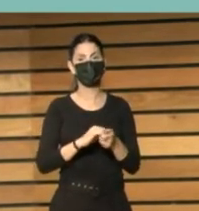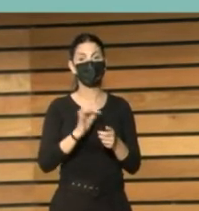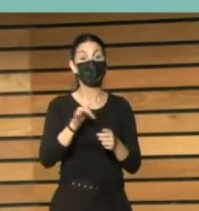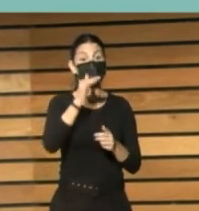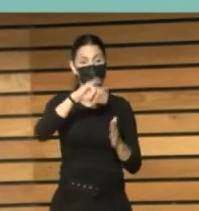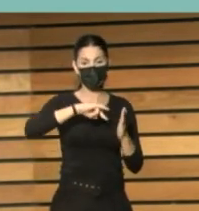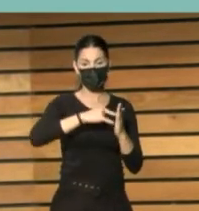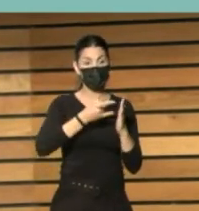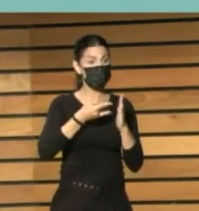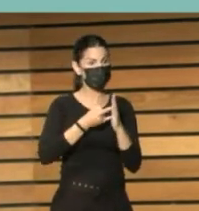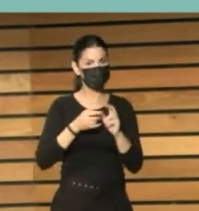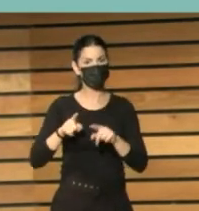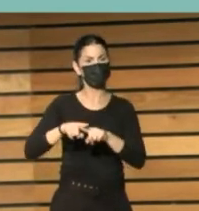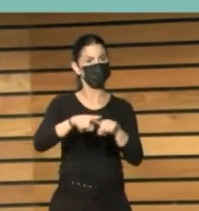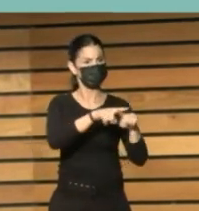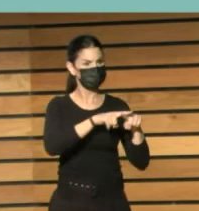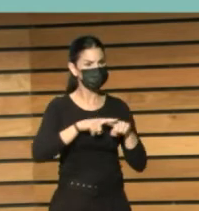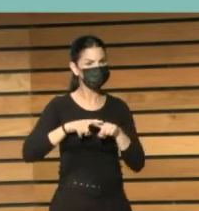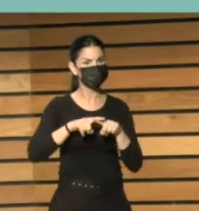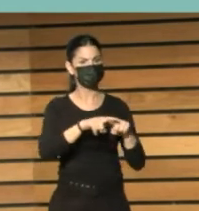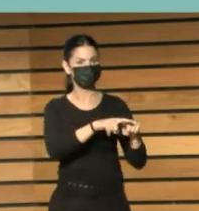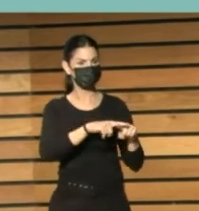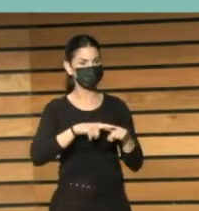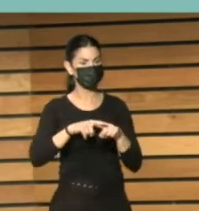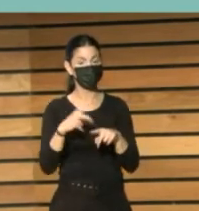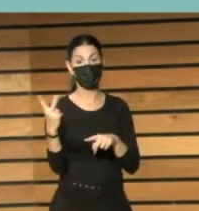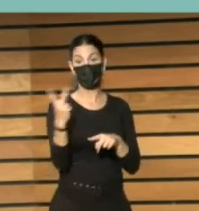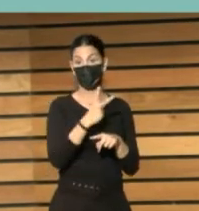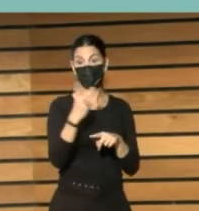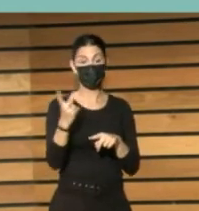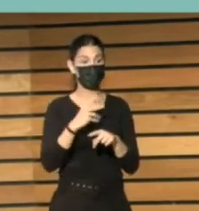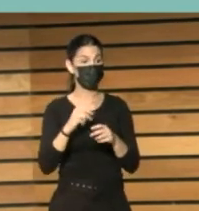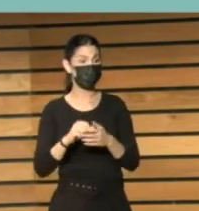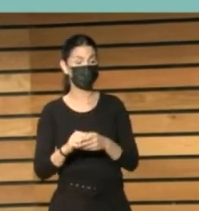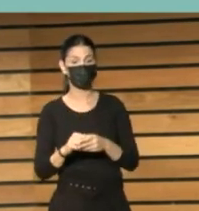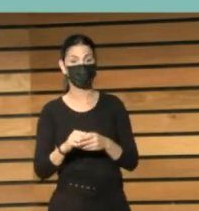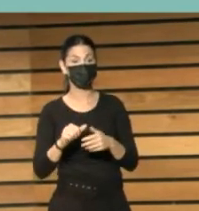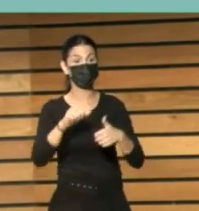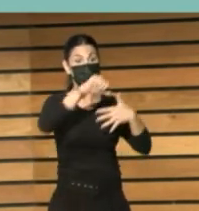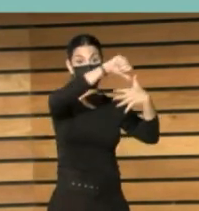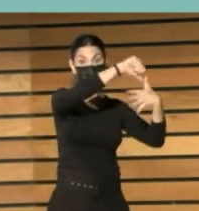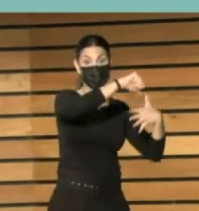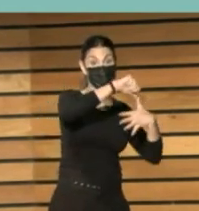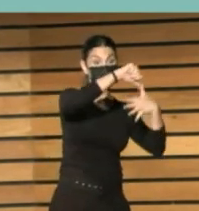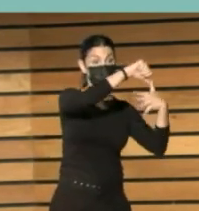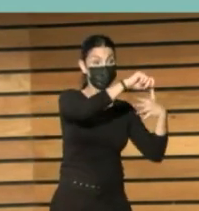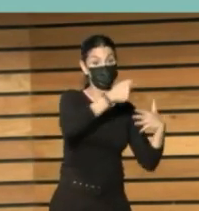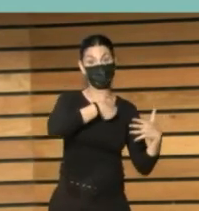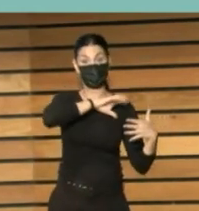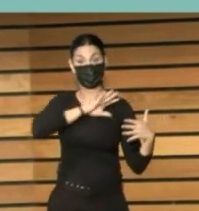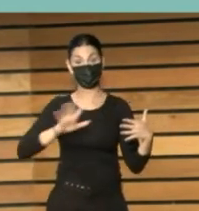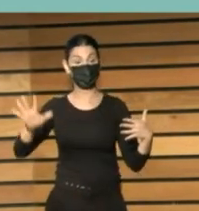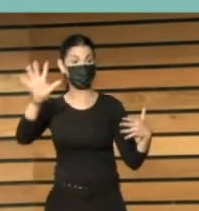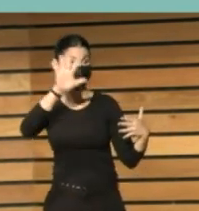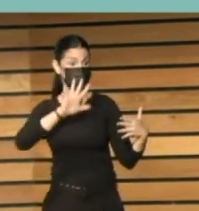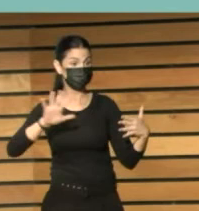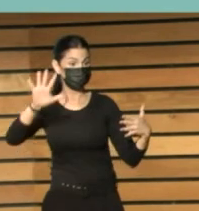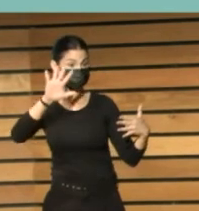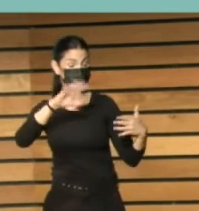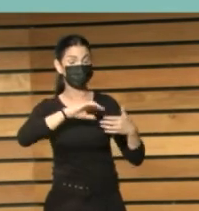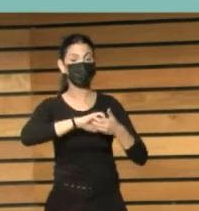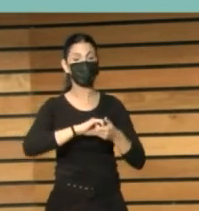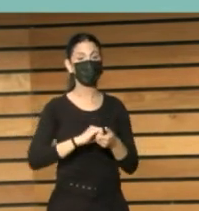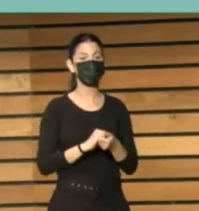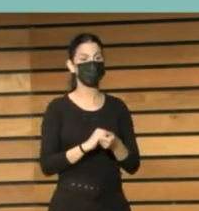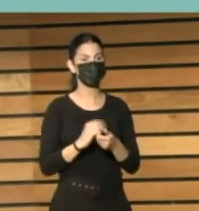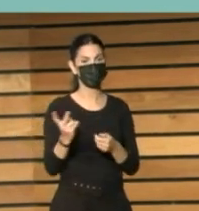un proyecto entre los dos lados del océano que llevaron a cabo la Biblioteca de Castilla y La Mancha y la ciudad de Medellín. Ya